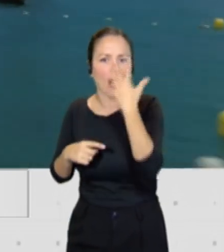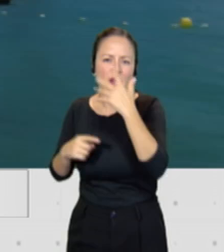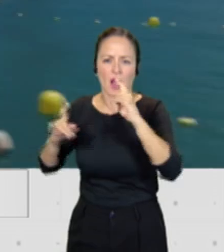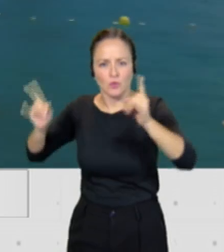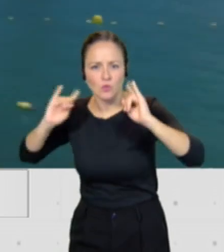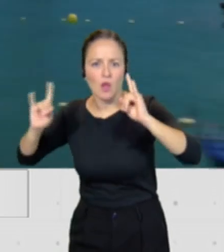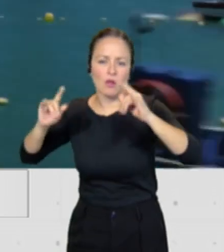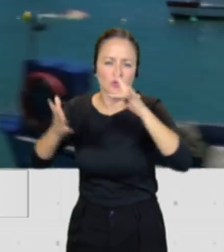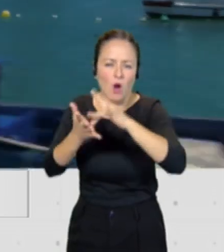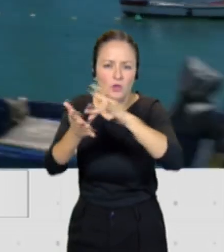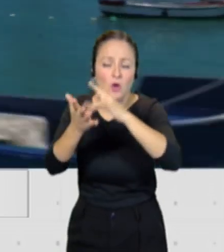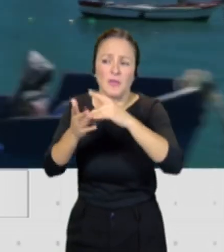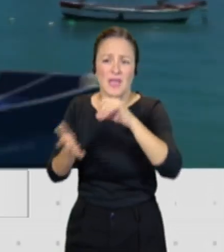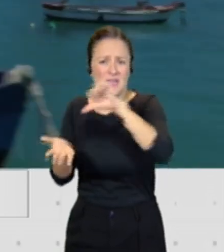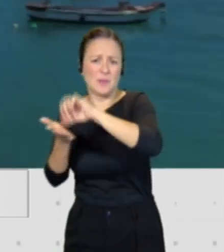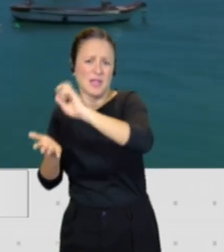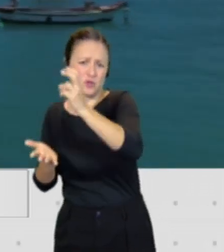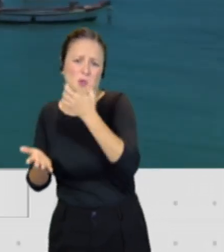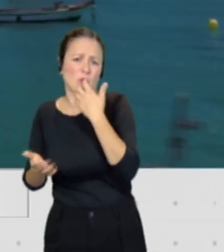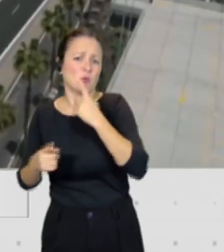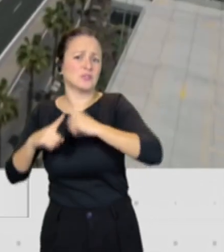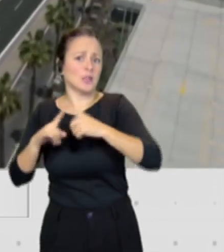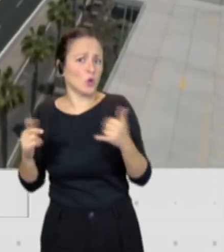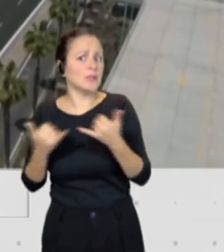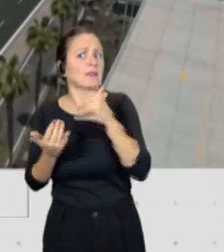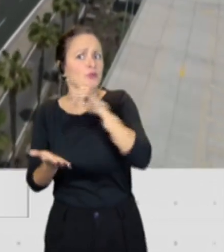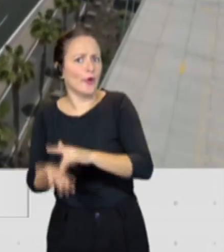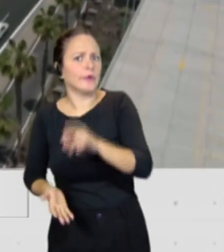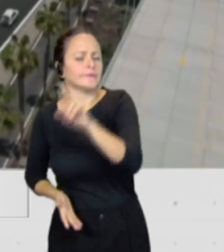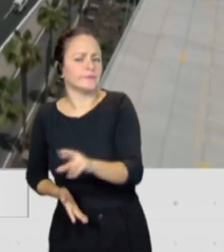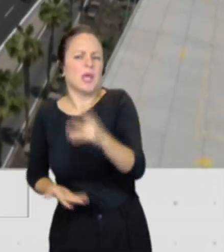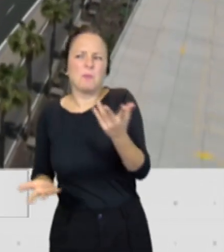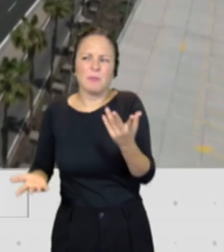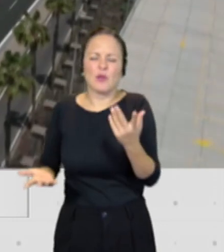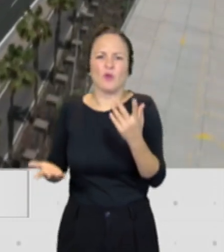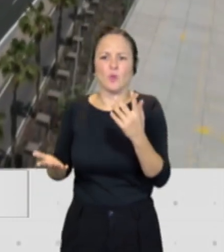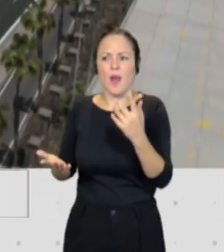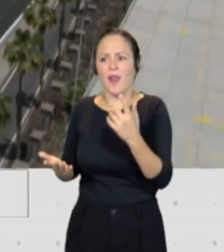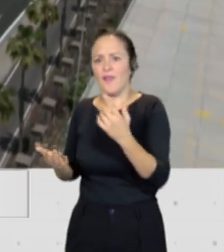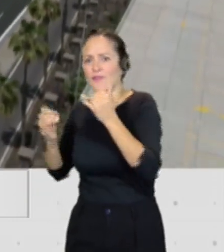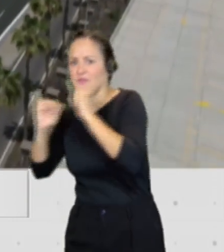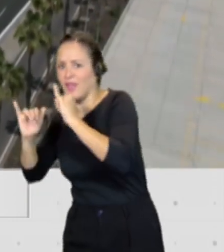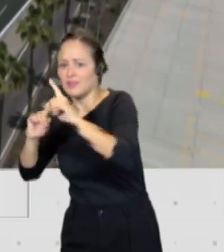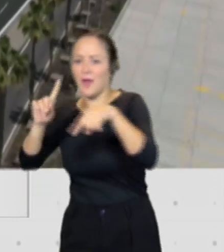ha pasado ya en otras capitales como Santa Cruz de Tenerife. Lo cierto es que es muy complicado conciliar ambas cosas.